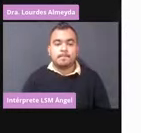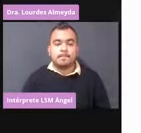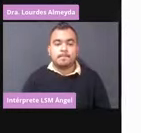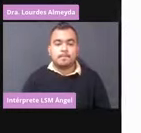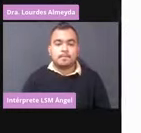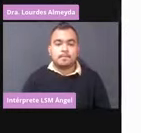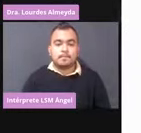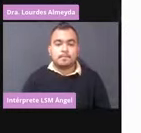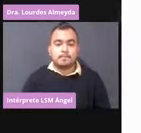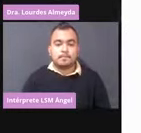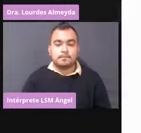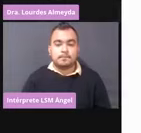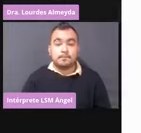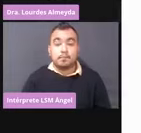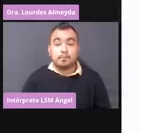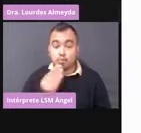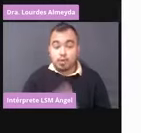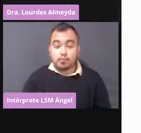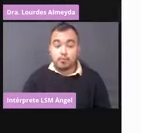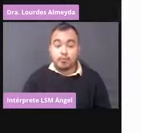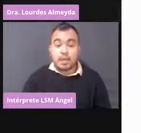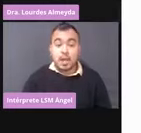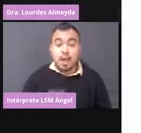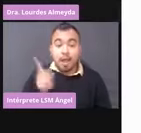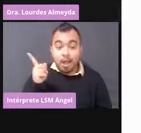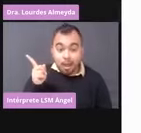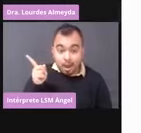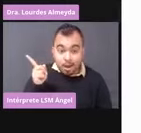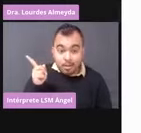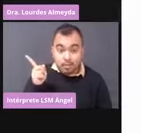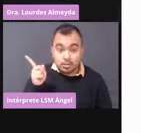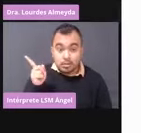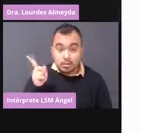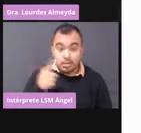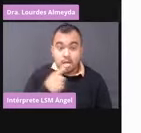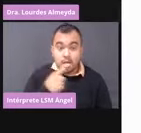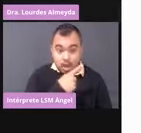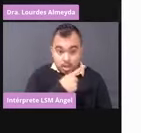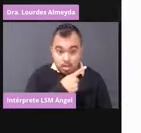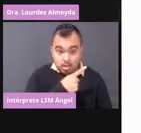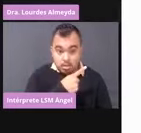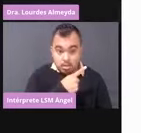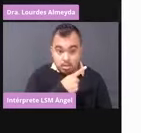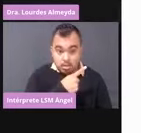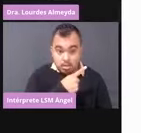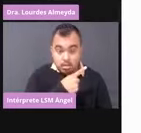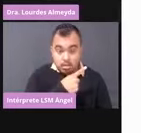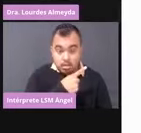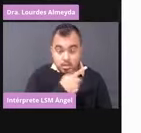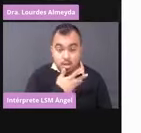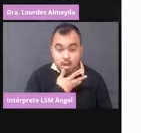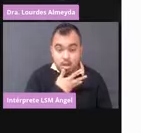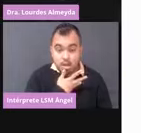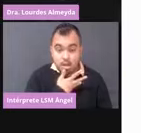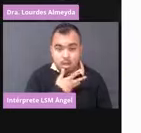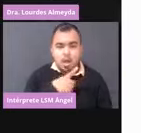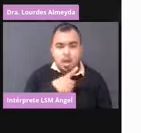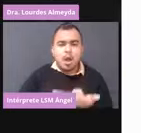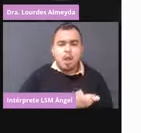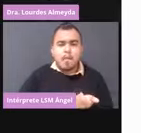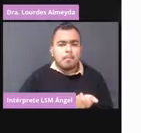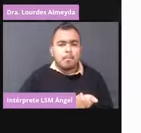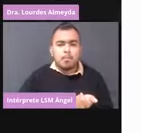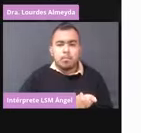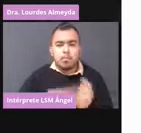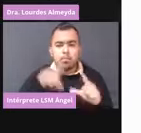Bueno, aquí tenemos la incidencia más baja.